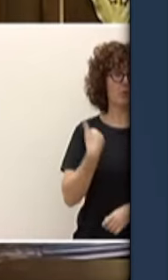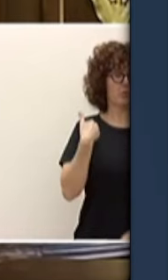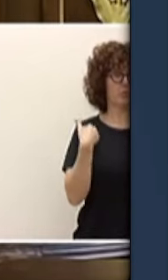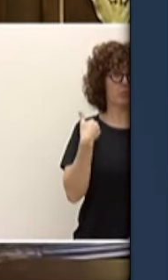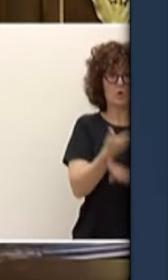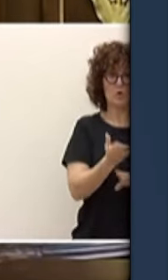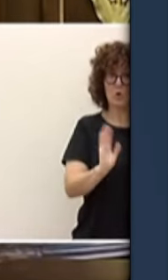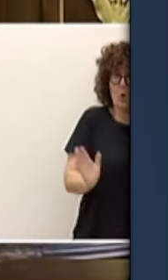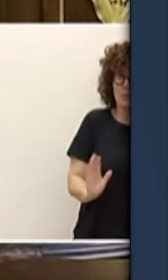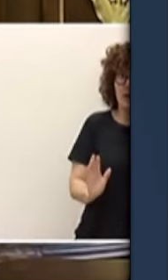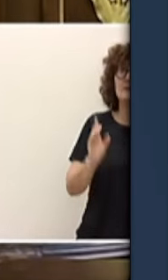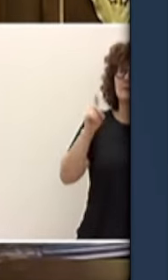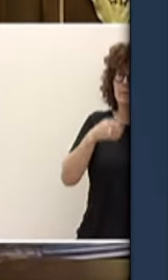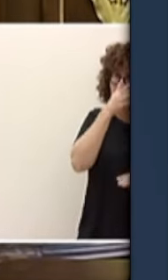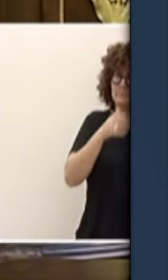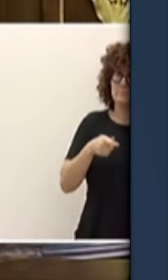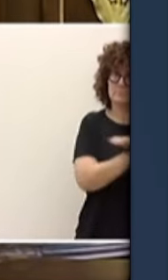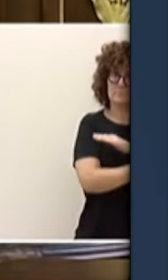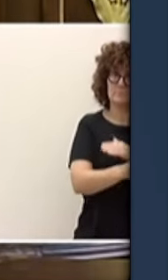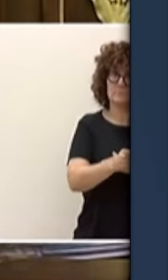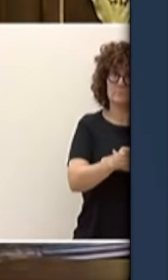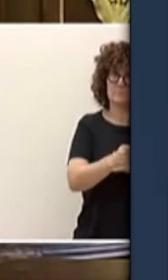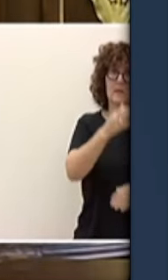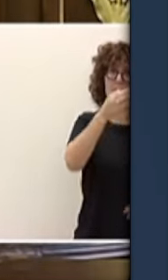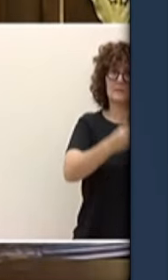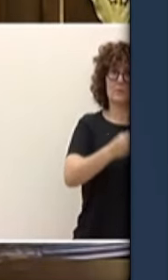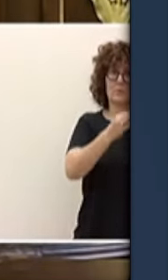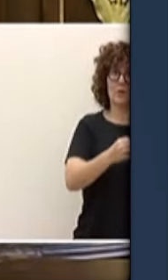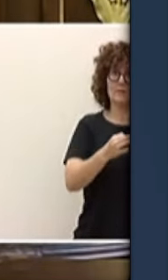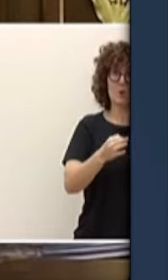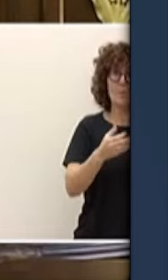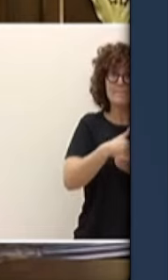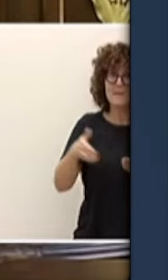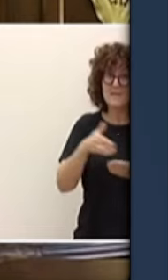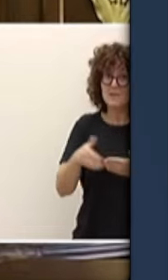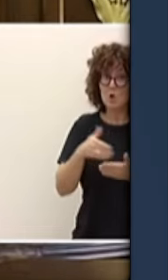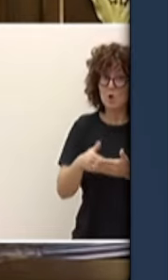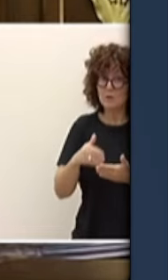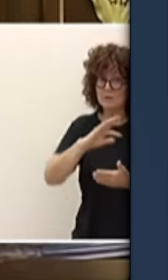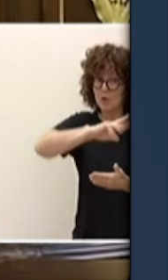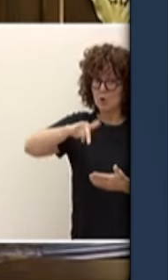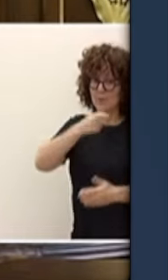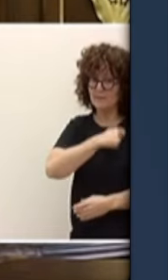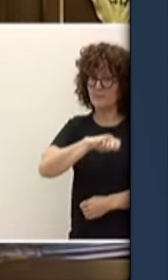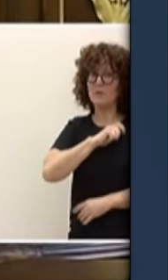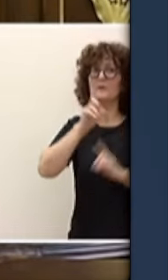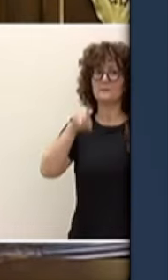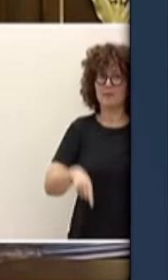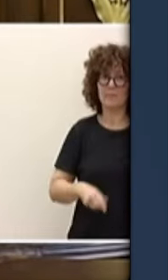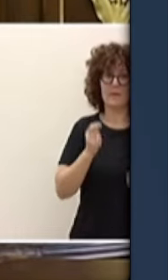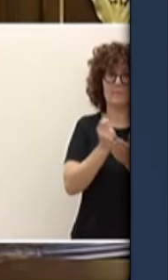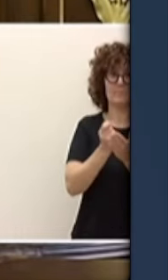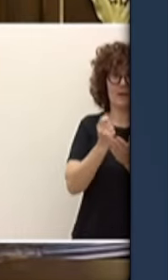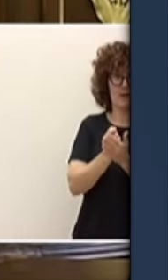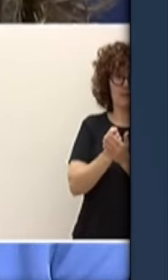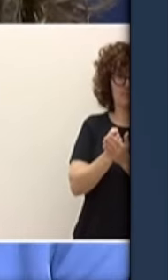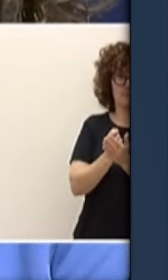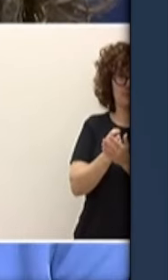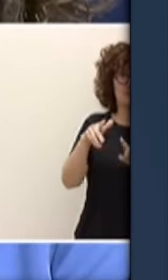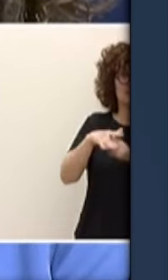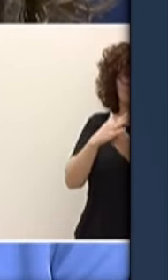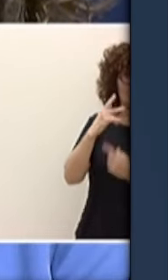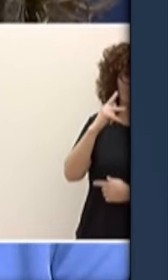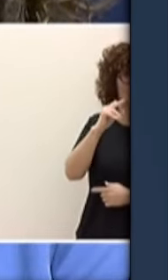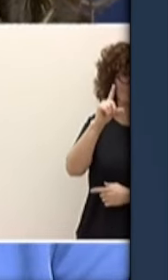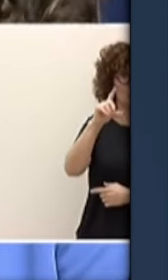que quita a los españoles también se paga la trama del caso Coldo dirigida por quien era la mano derecha del señor Sánchez como hemos